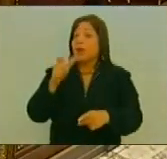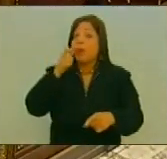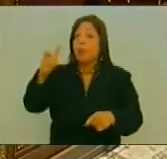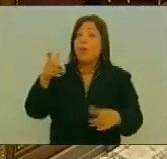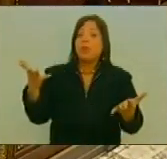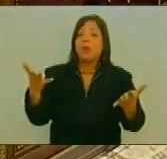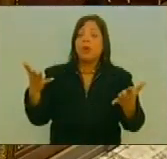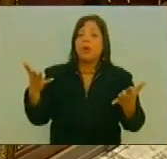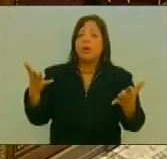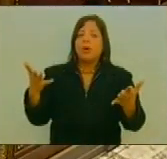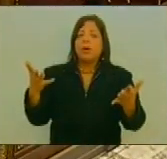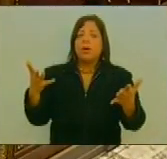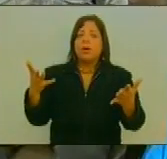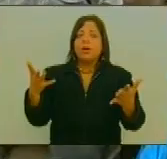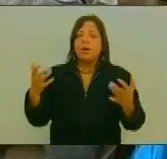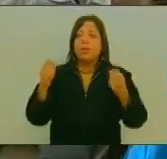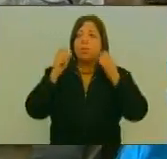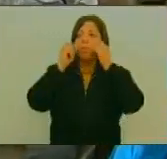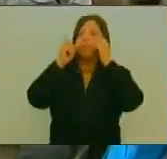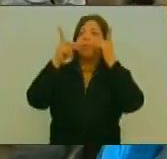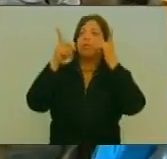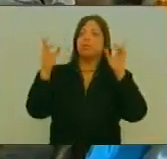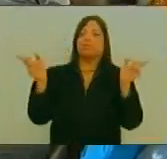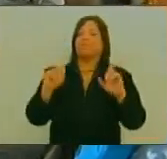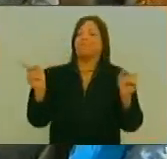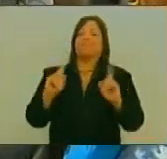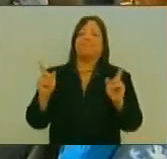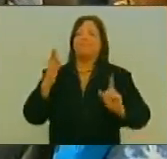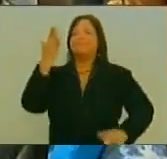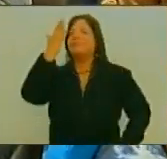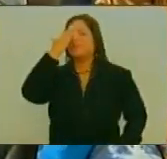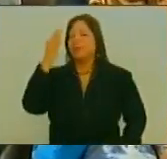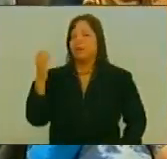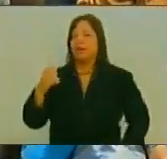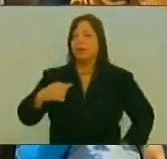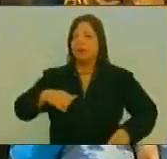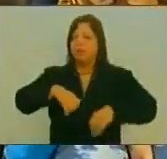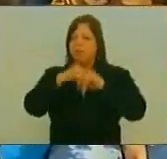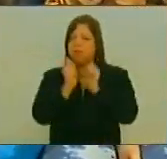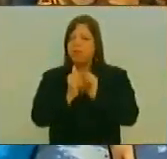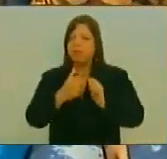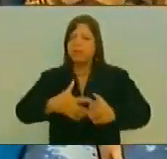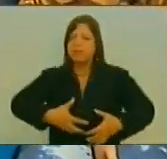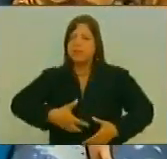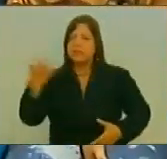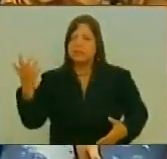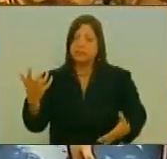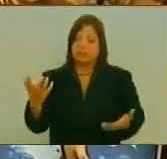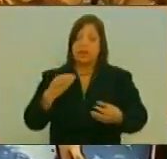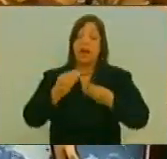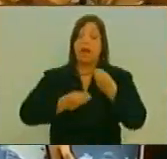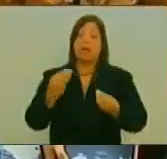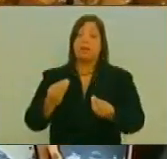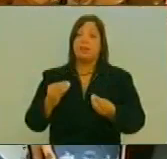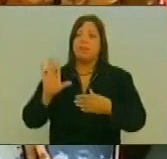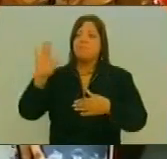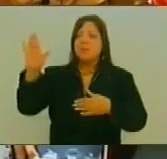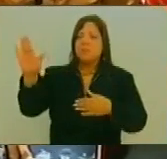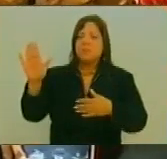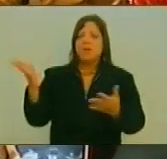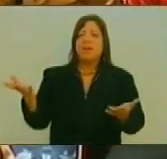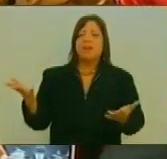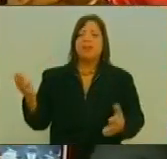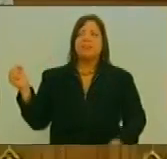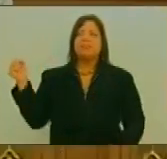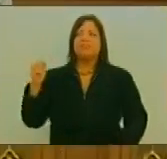Por qué Asombrarse De lo agresivo Que El imperialismo Se ha